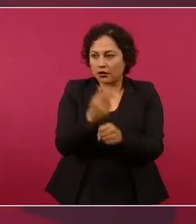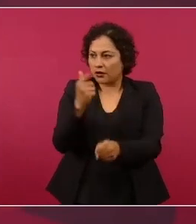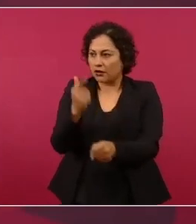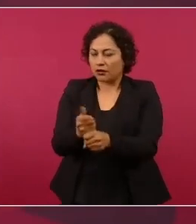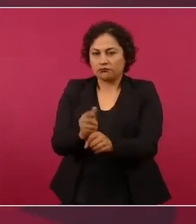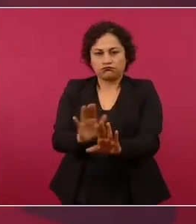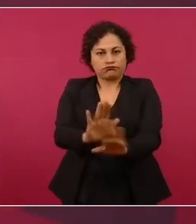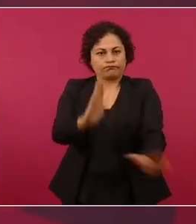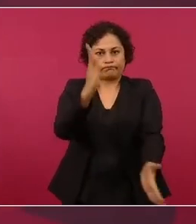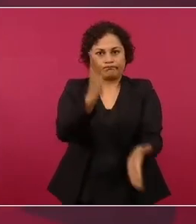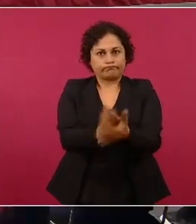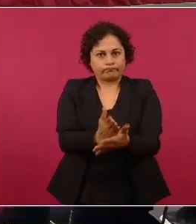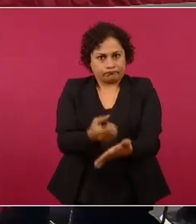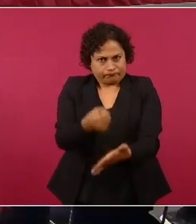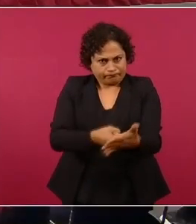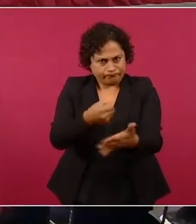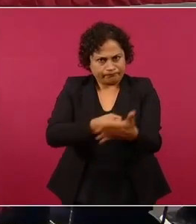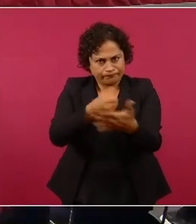El otro asunto…